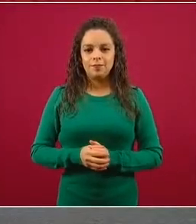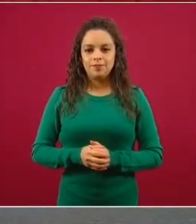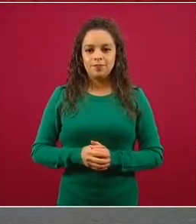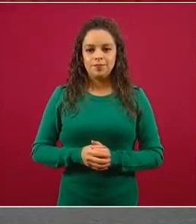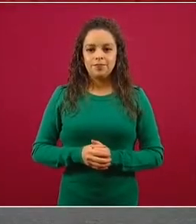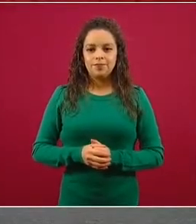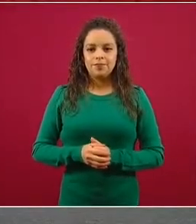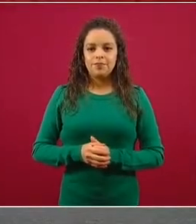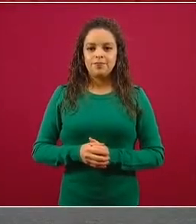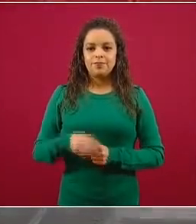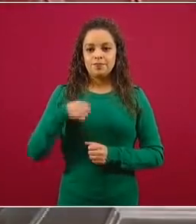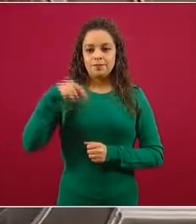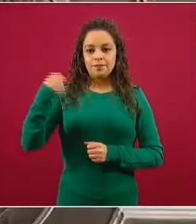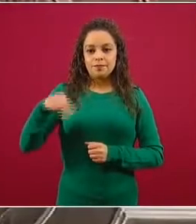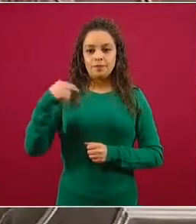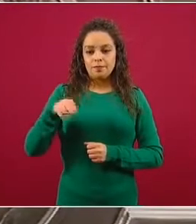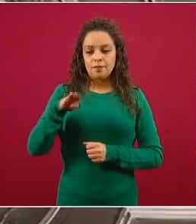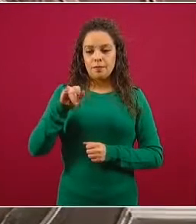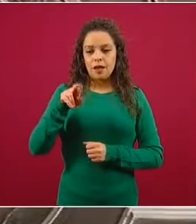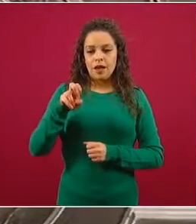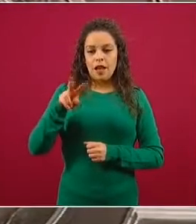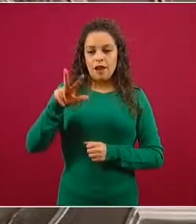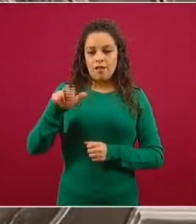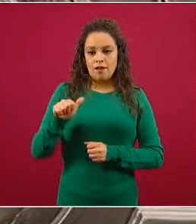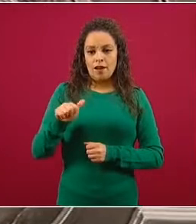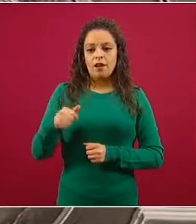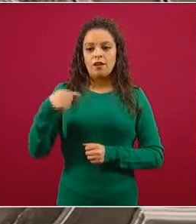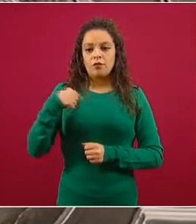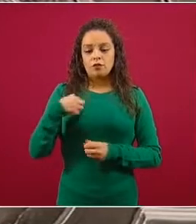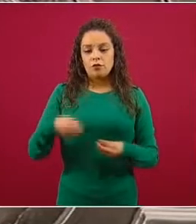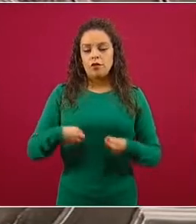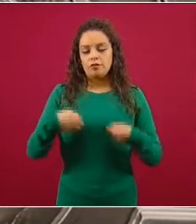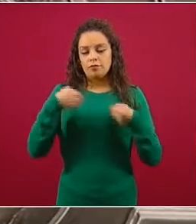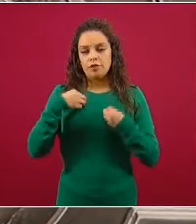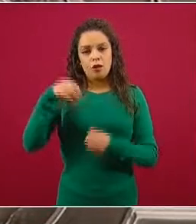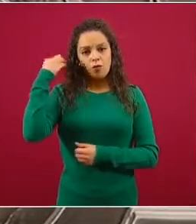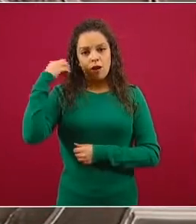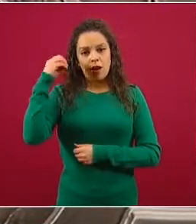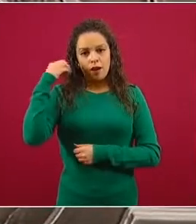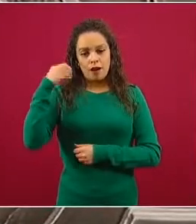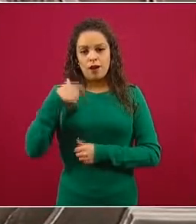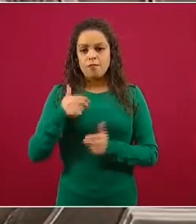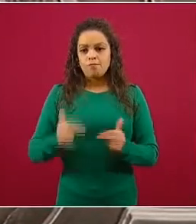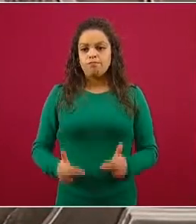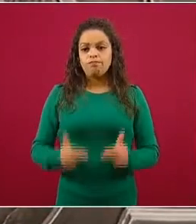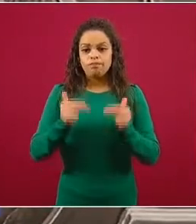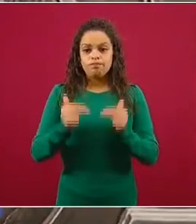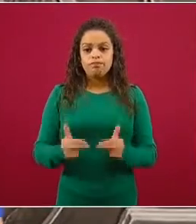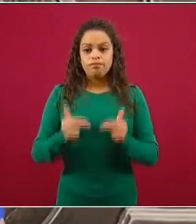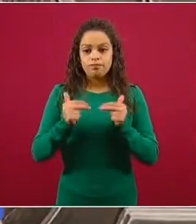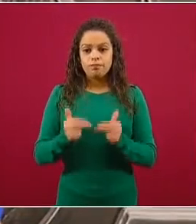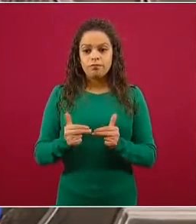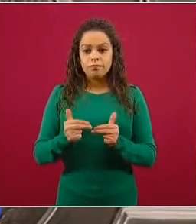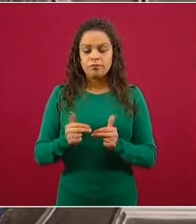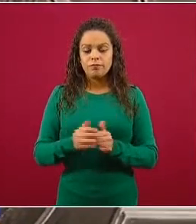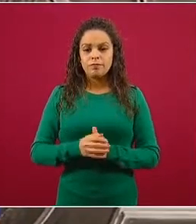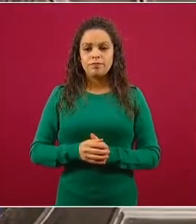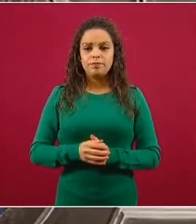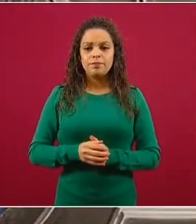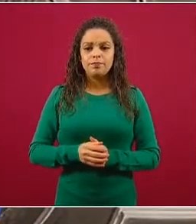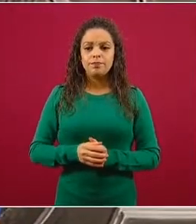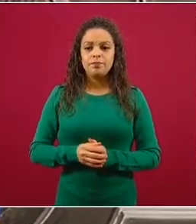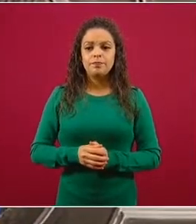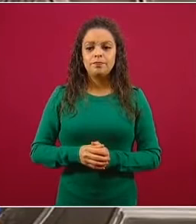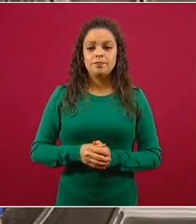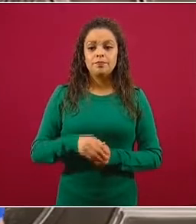Mi nombre es Minerva Larcón Dillanes, soy de la costa de Oaxaca, tengo un negocio de venta directa. Este ha bajado sus